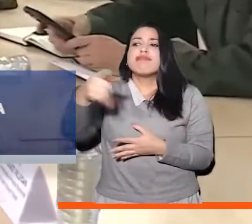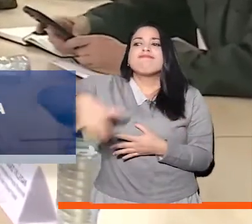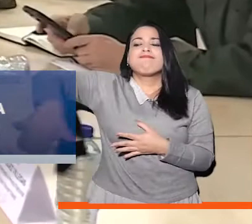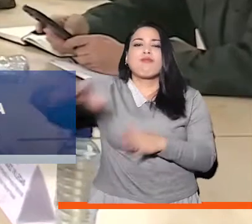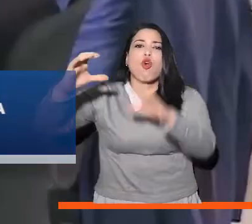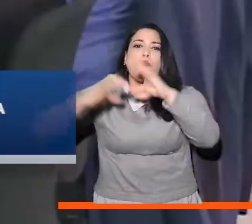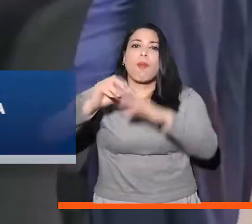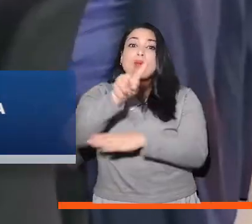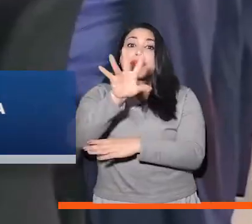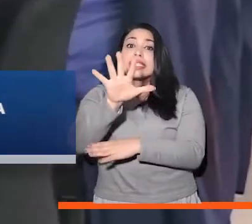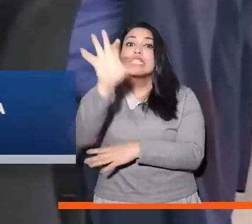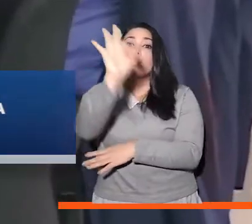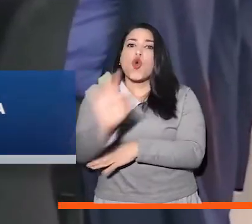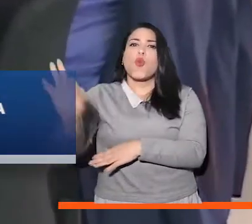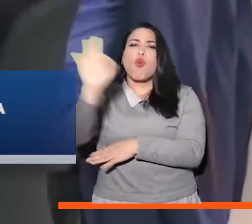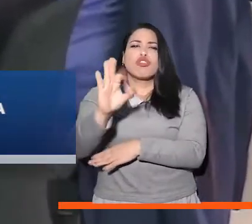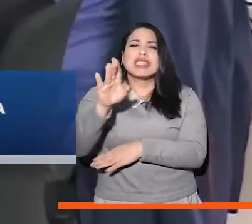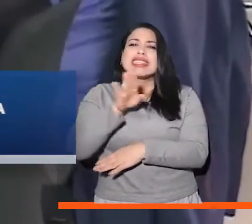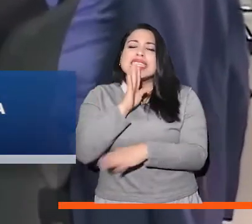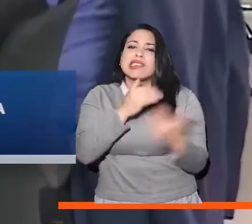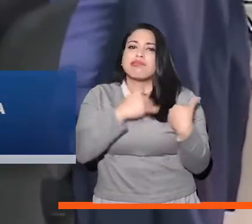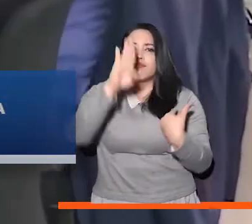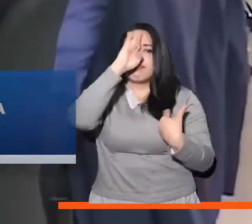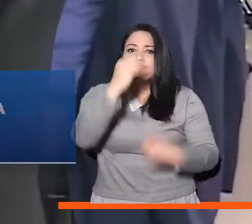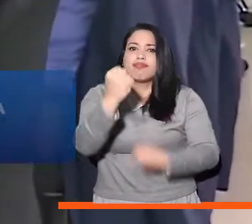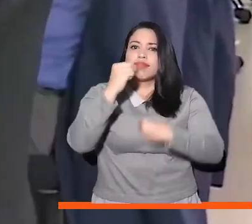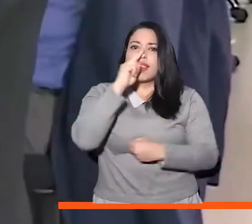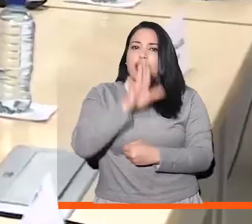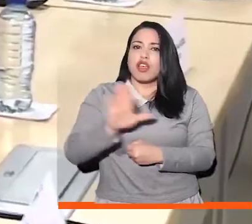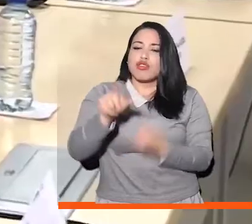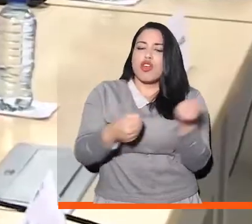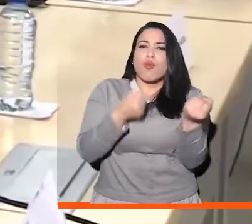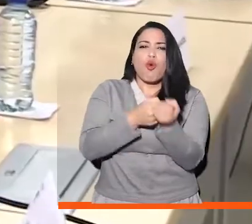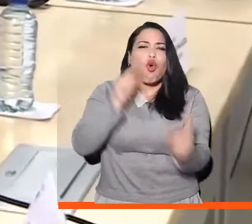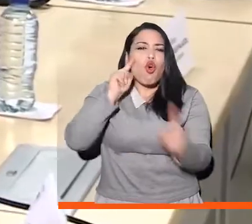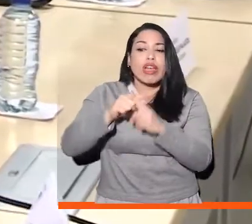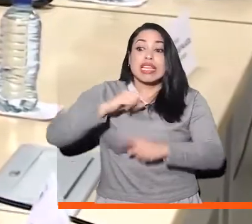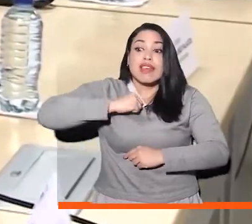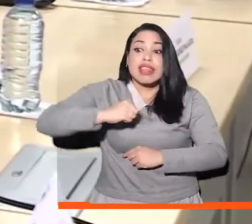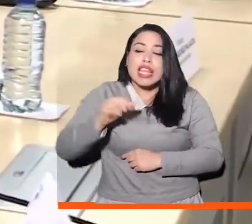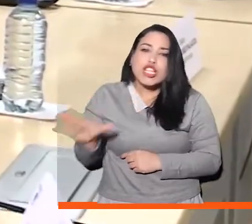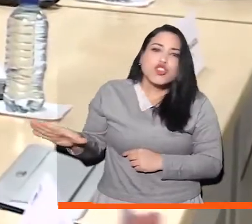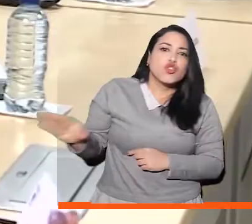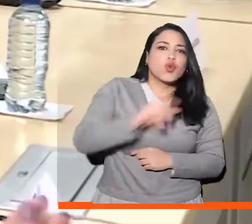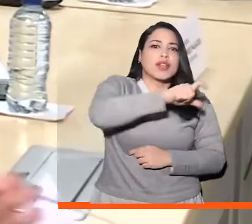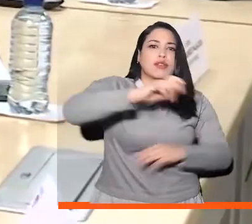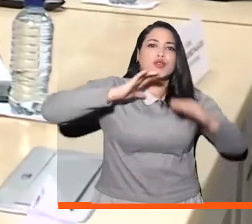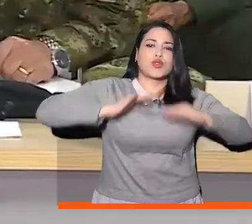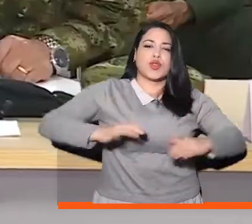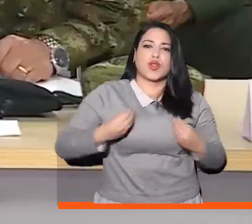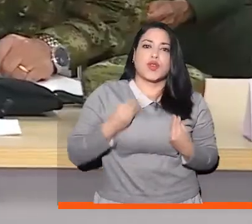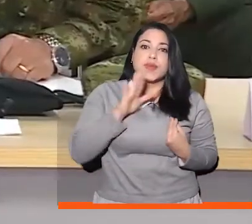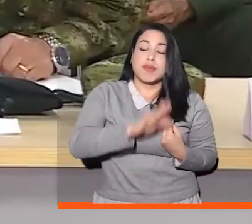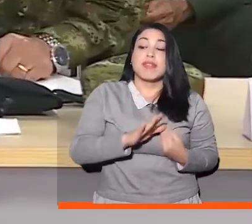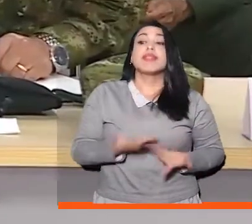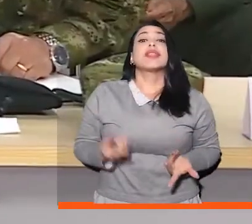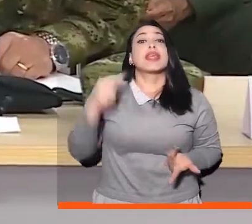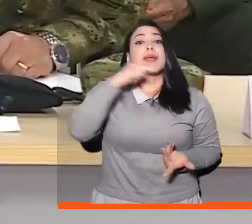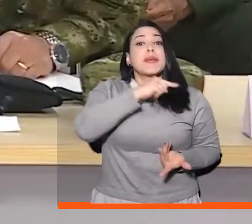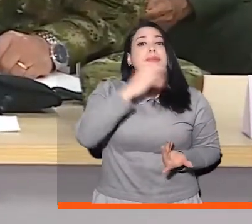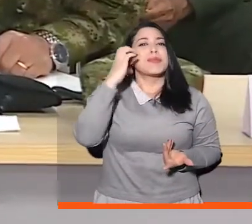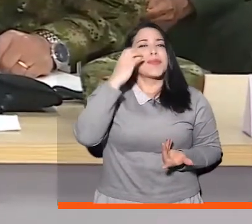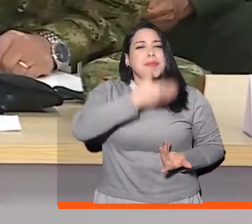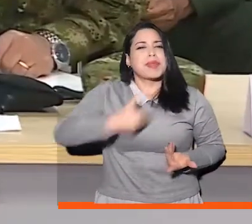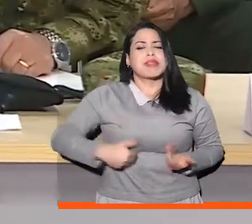con un aumento del 25% del pie de fuerza del Ejército Nacional Para proteger los derechos de los ciudadanos